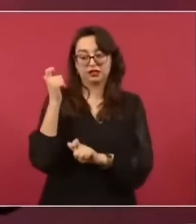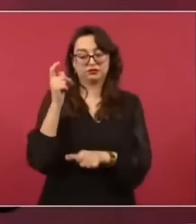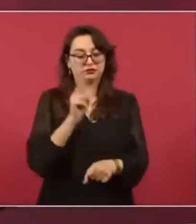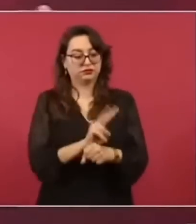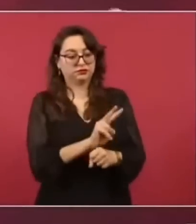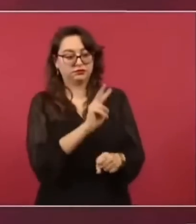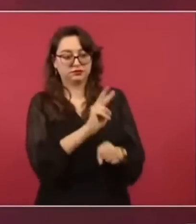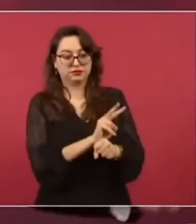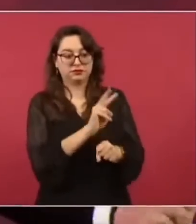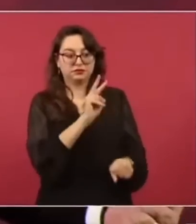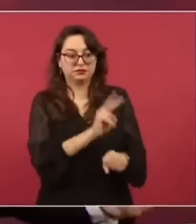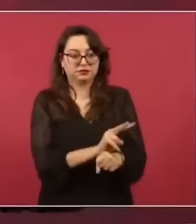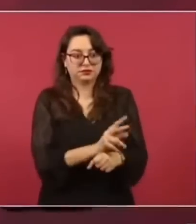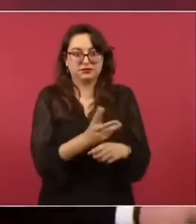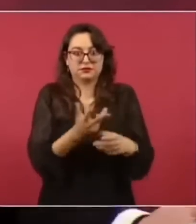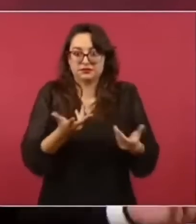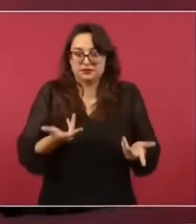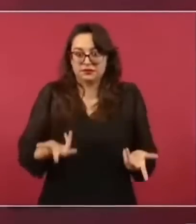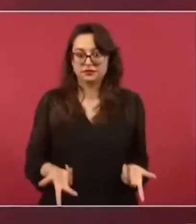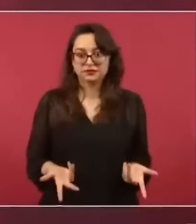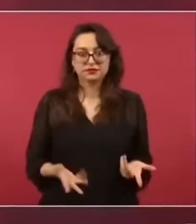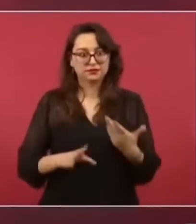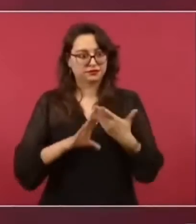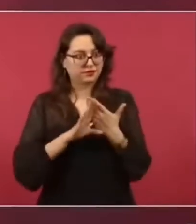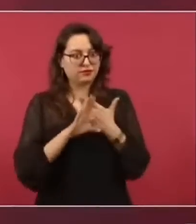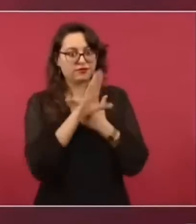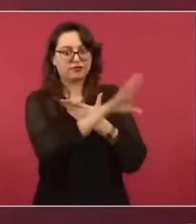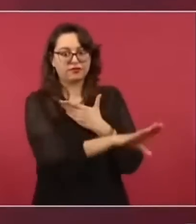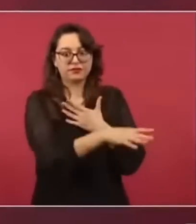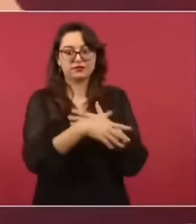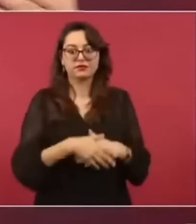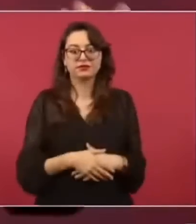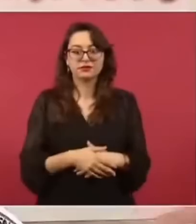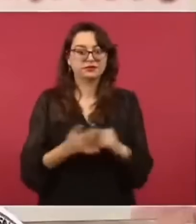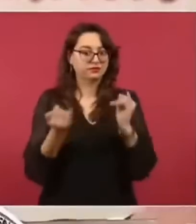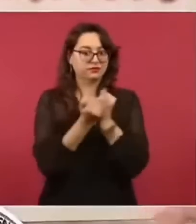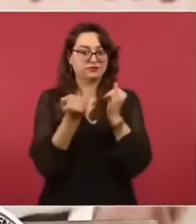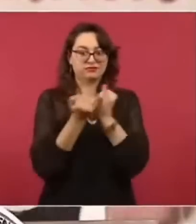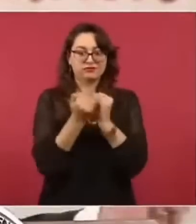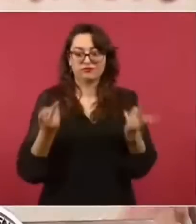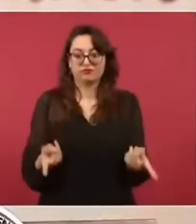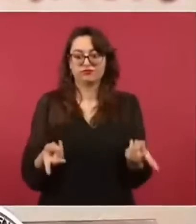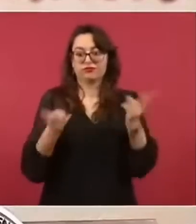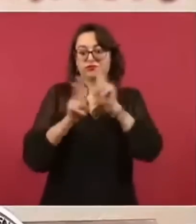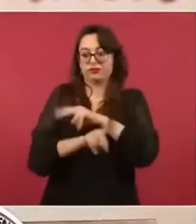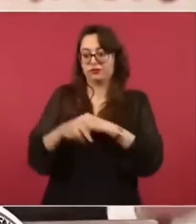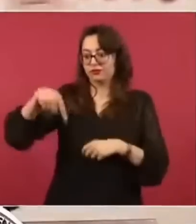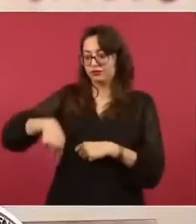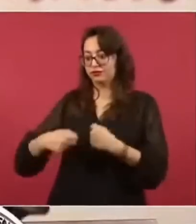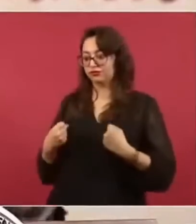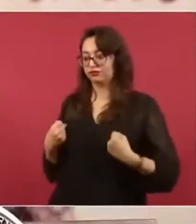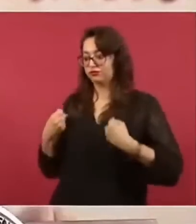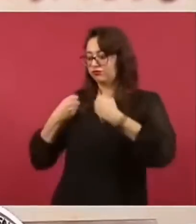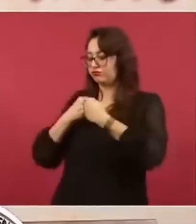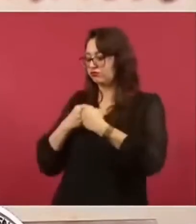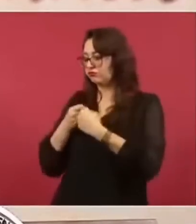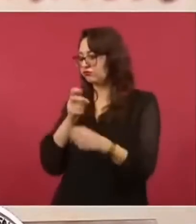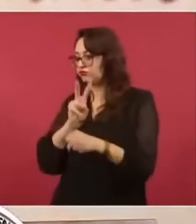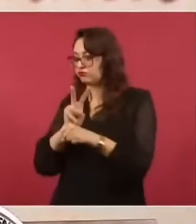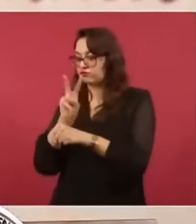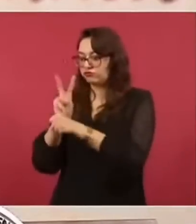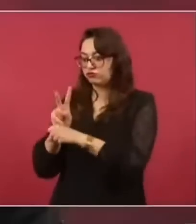vigilamos o las autoridades correspondientes vigilan en aduanas que no pasan a Estados Unidos